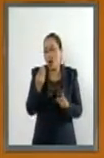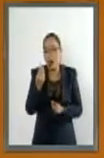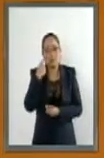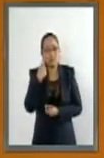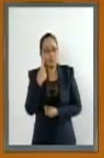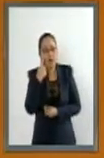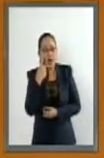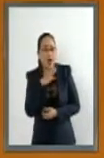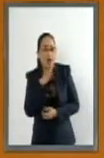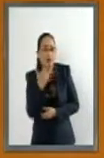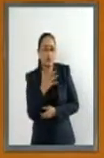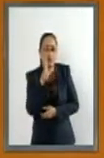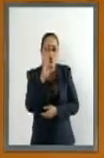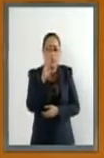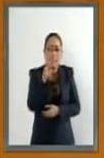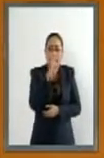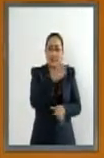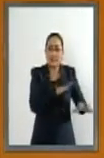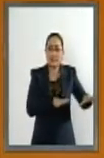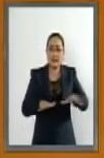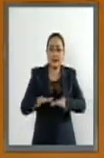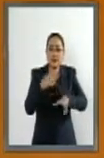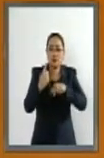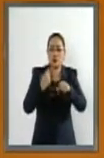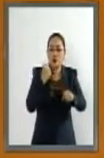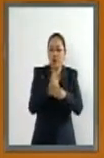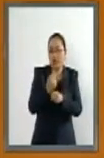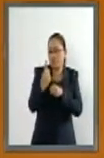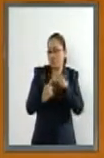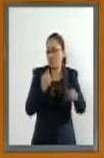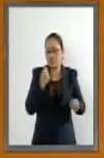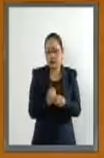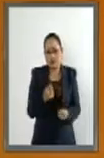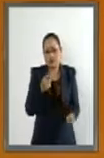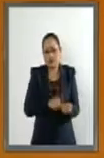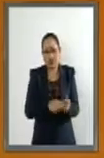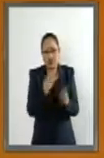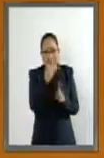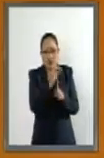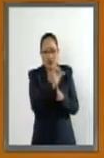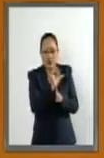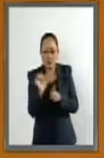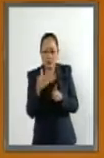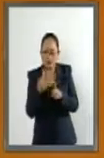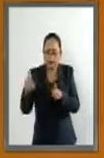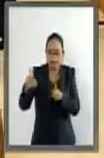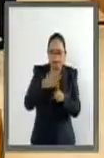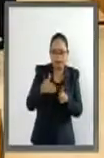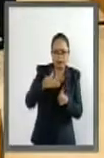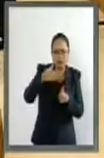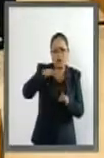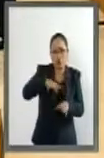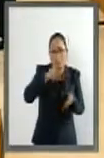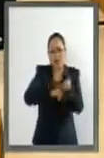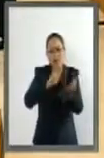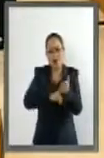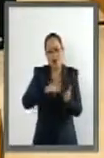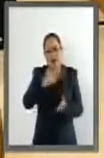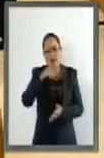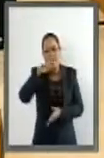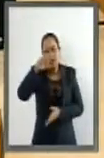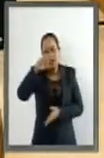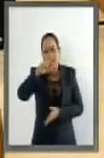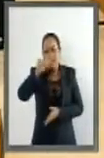más de 90 sismos al año, con una magnitud de cuatro o más en la escala de Richter. Por lo